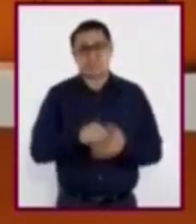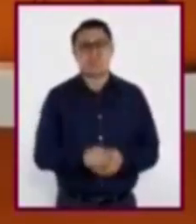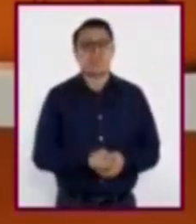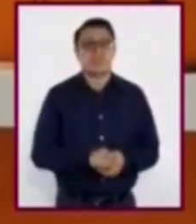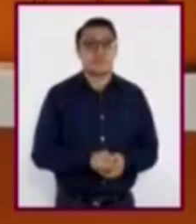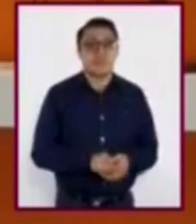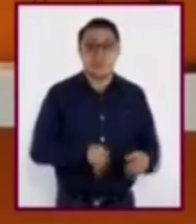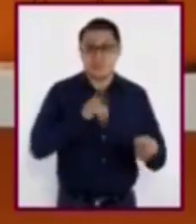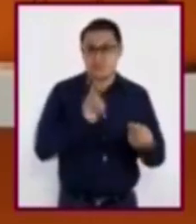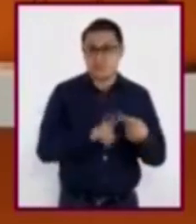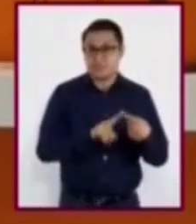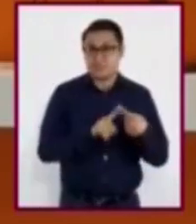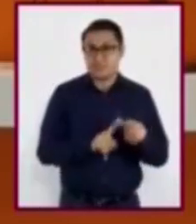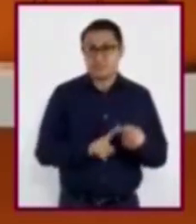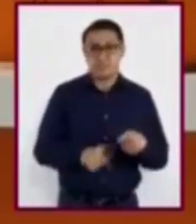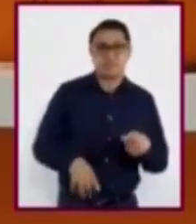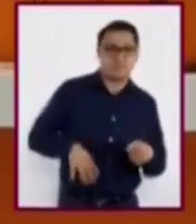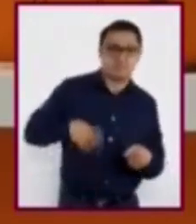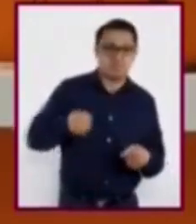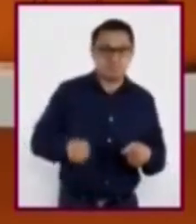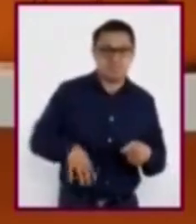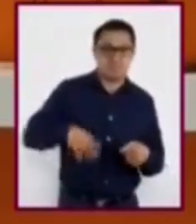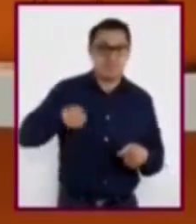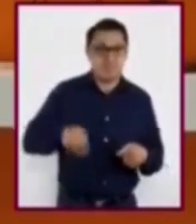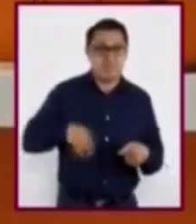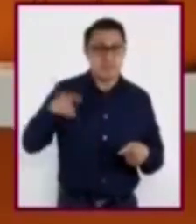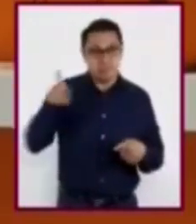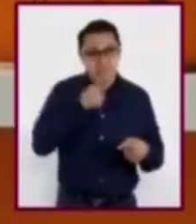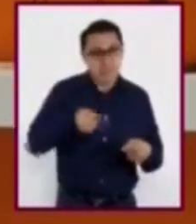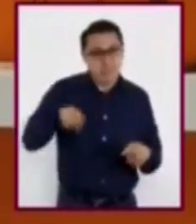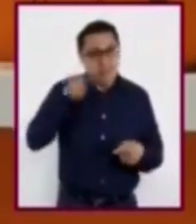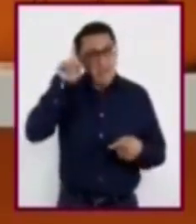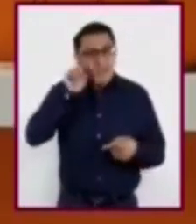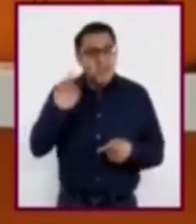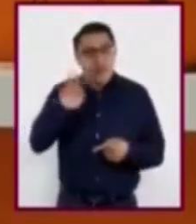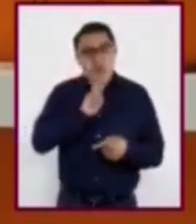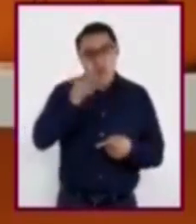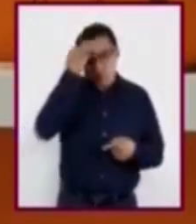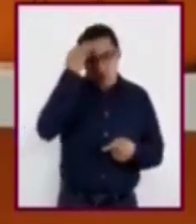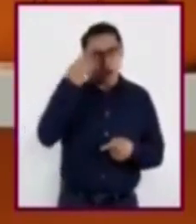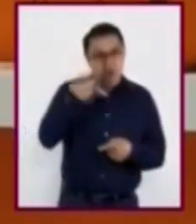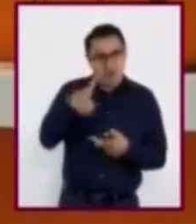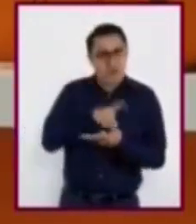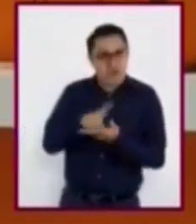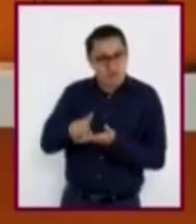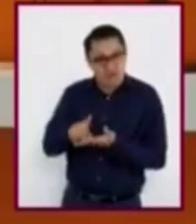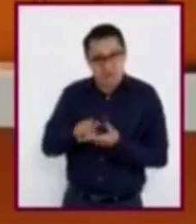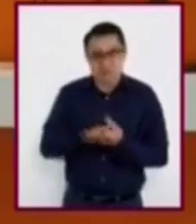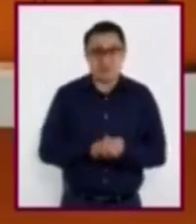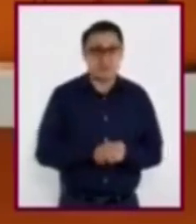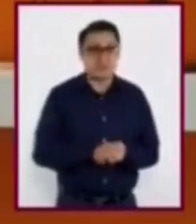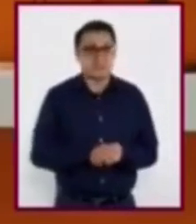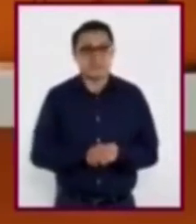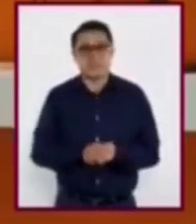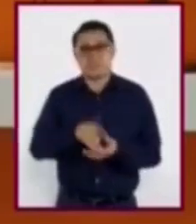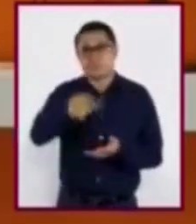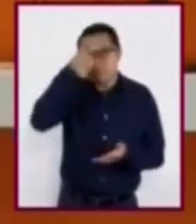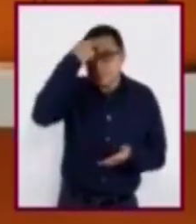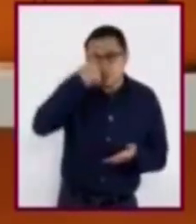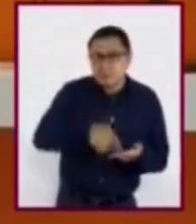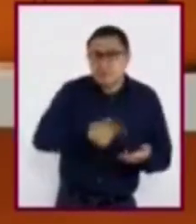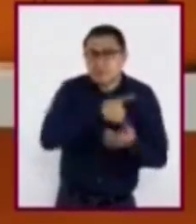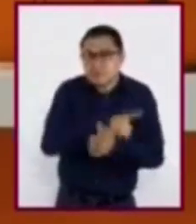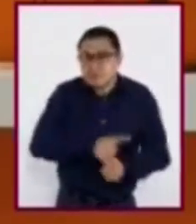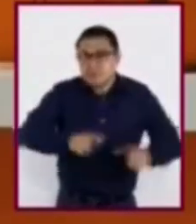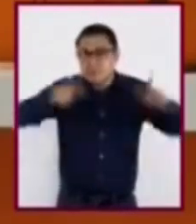La primera, la lucha que han sostenido las mujeres por el reconocimiento de sus derechos. ¿Consideran que la libertad